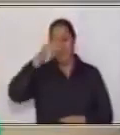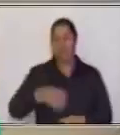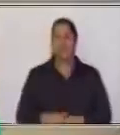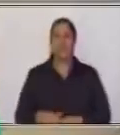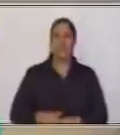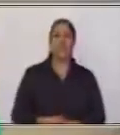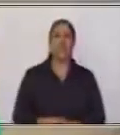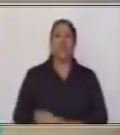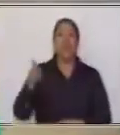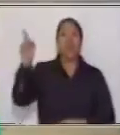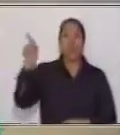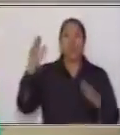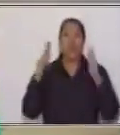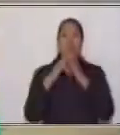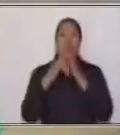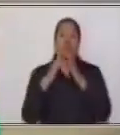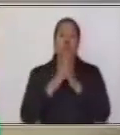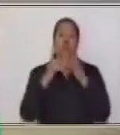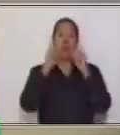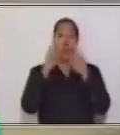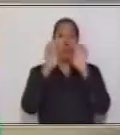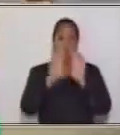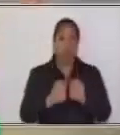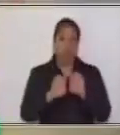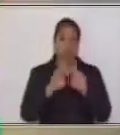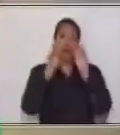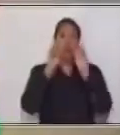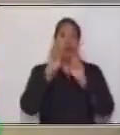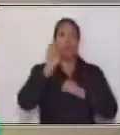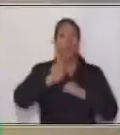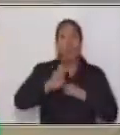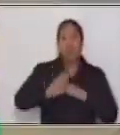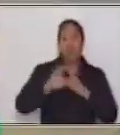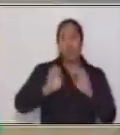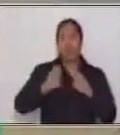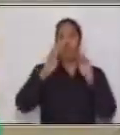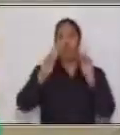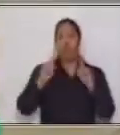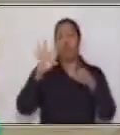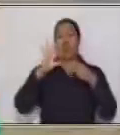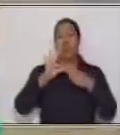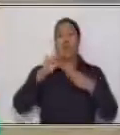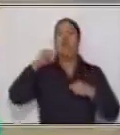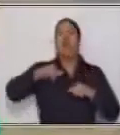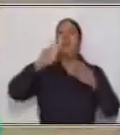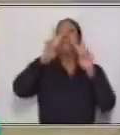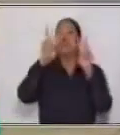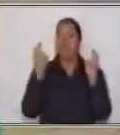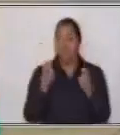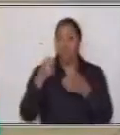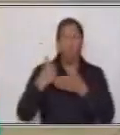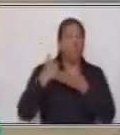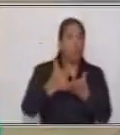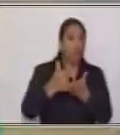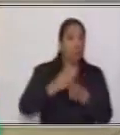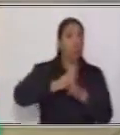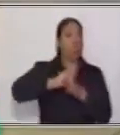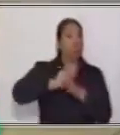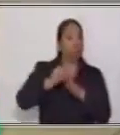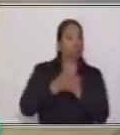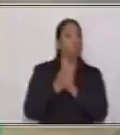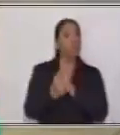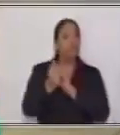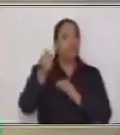con necesidades educativas especiales, este tema les ayudará a ejercitar habilidades como memoria,